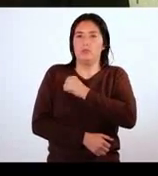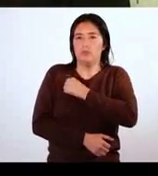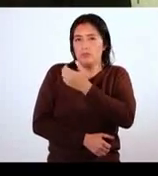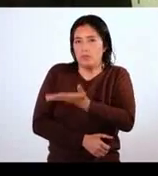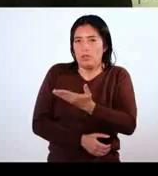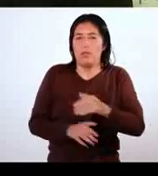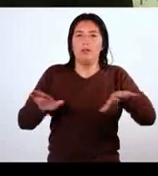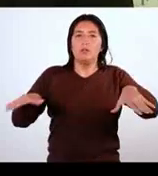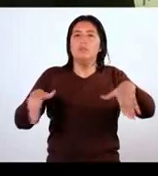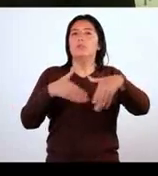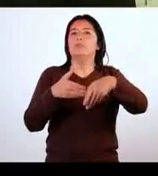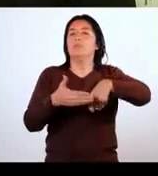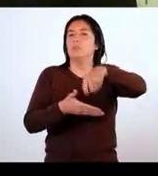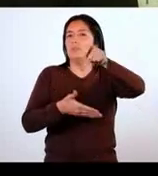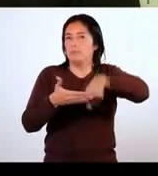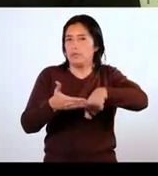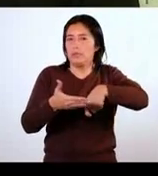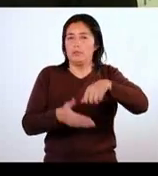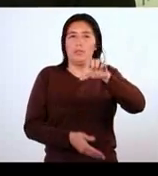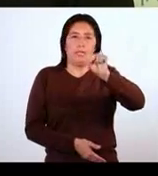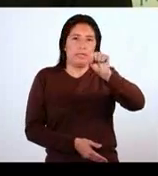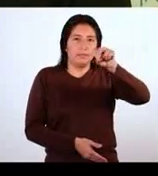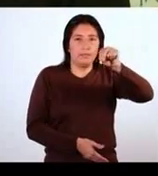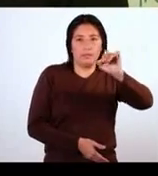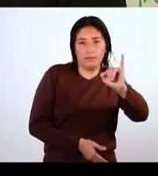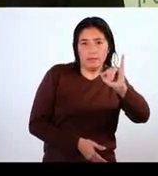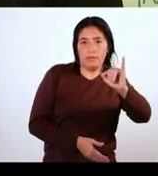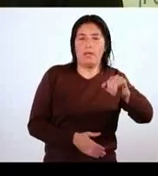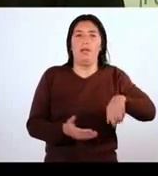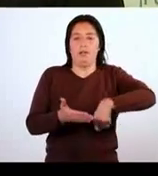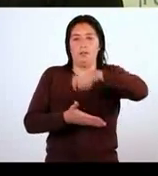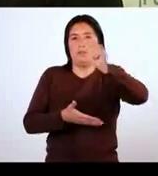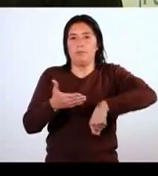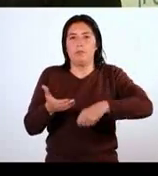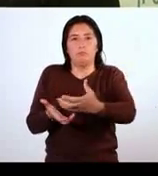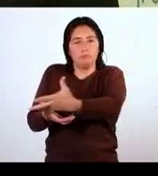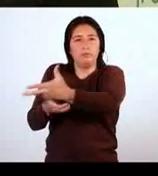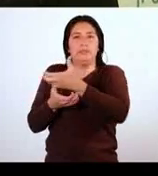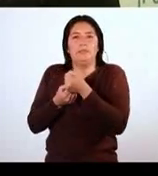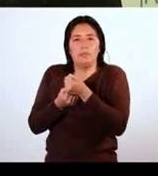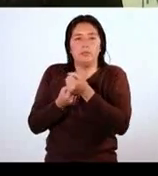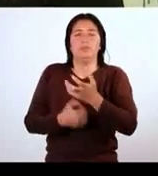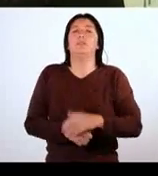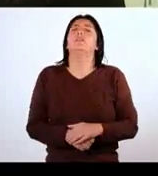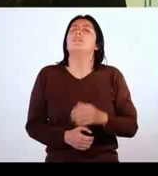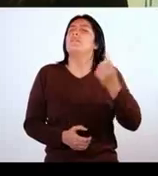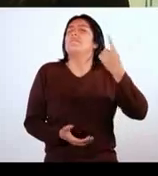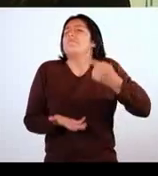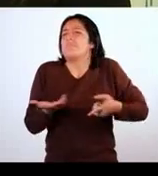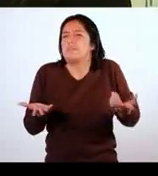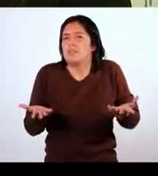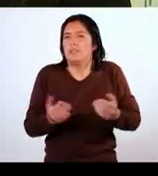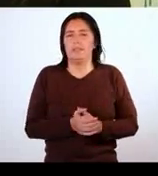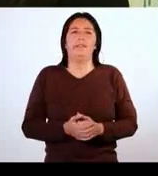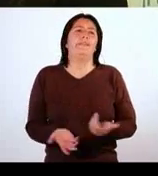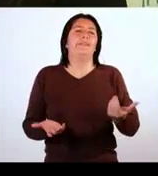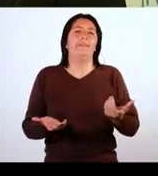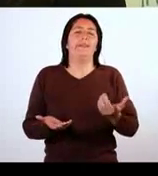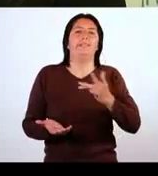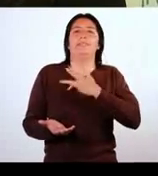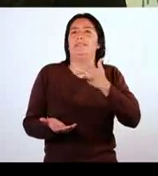en virtud de un convenio que Sociedad Nacional de Industrias se ha firmado con Trust of America para lo que es la